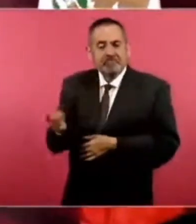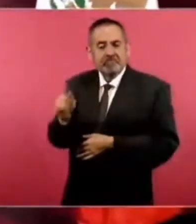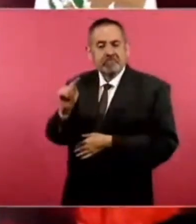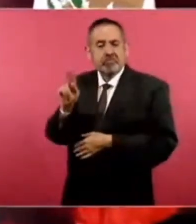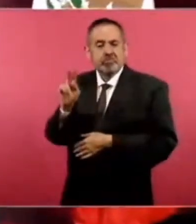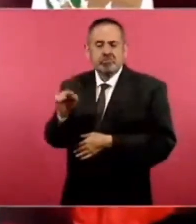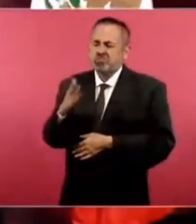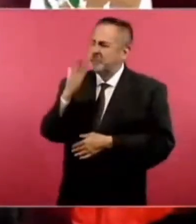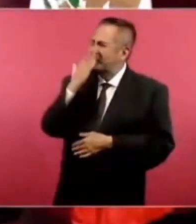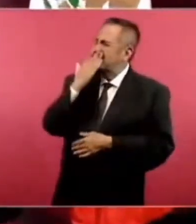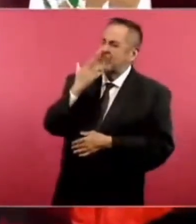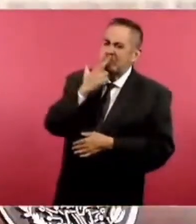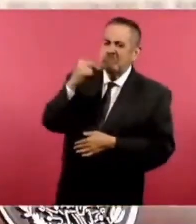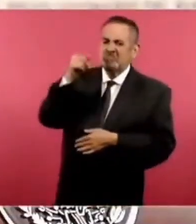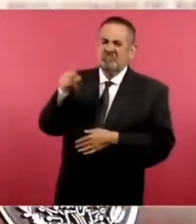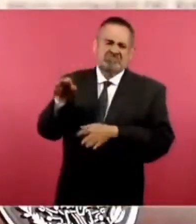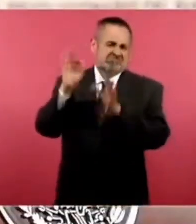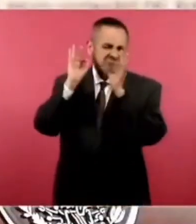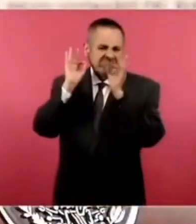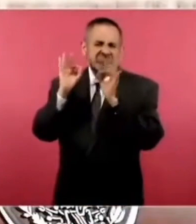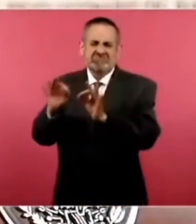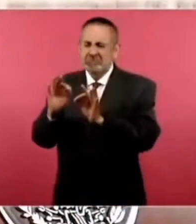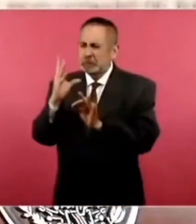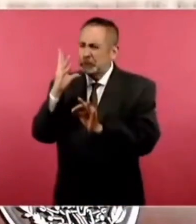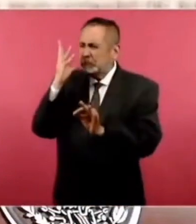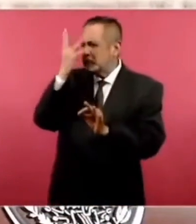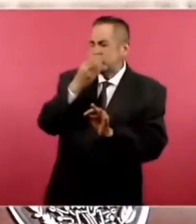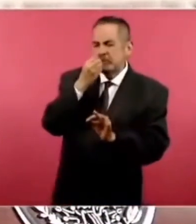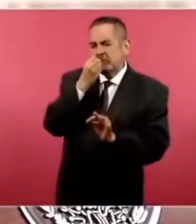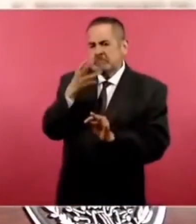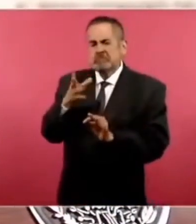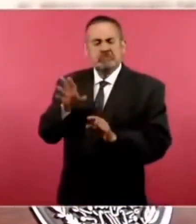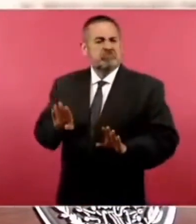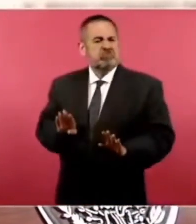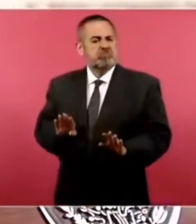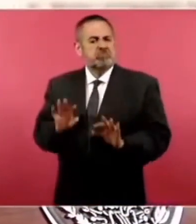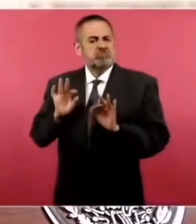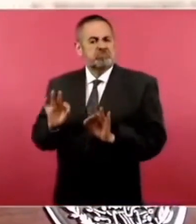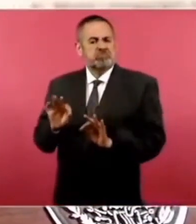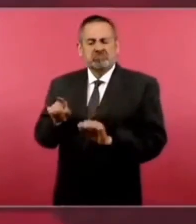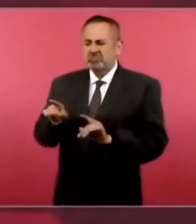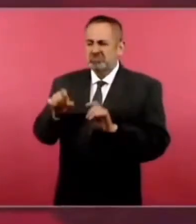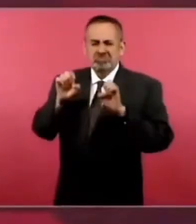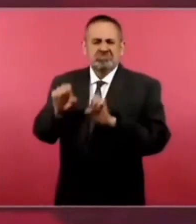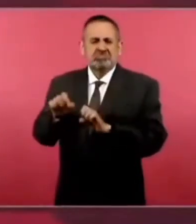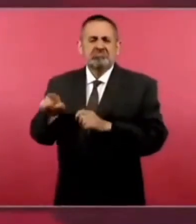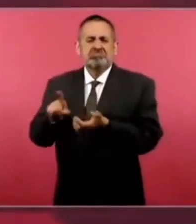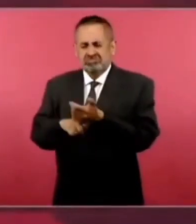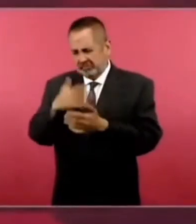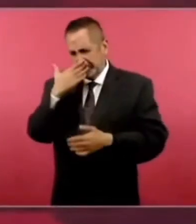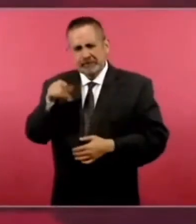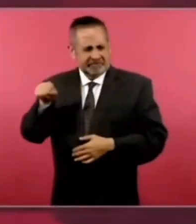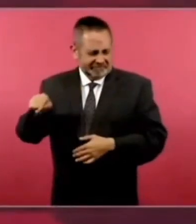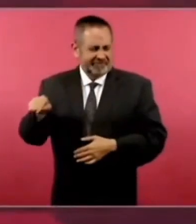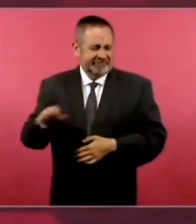tiene también su encanto, este aeropuerto.